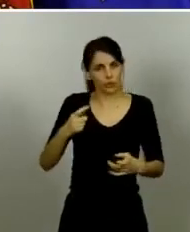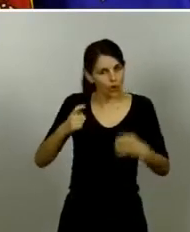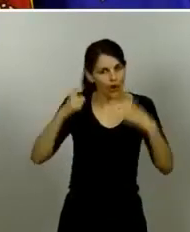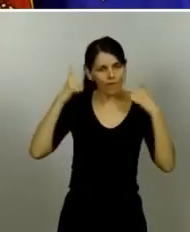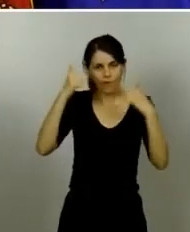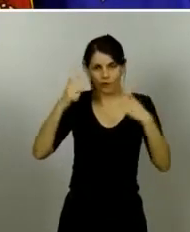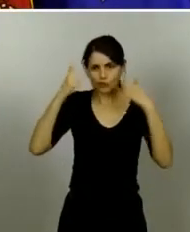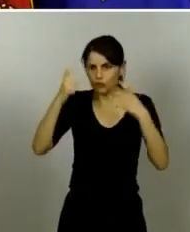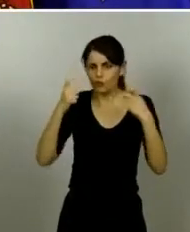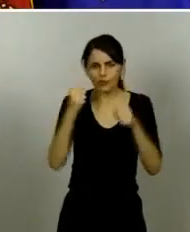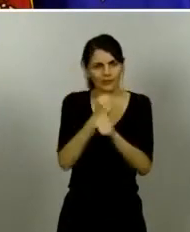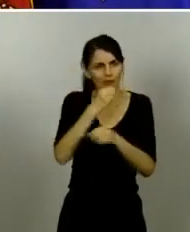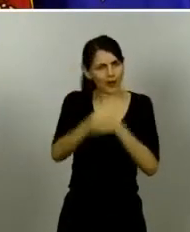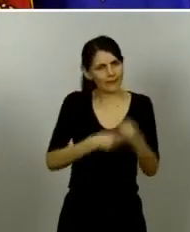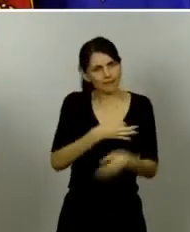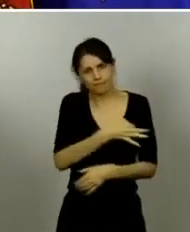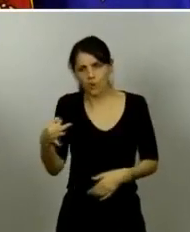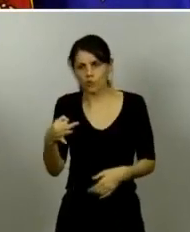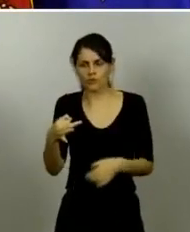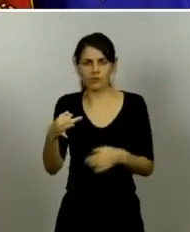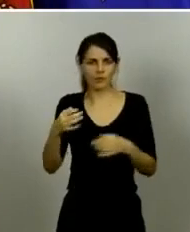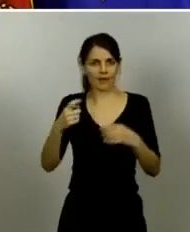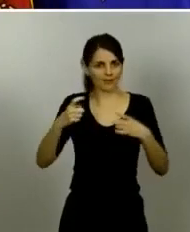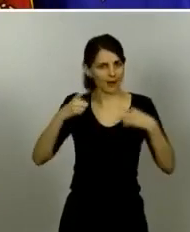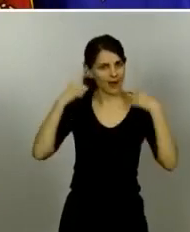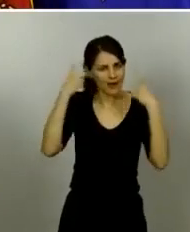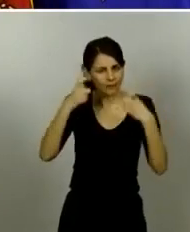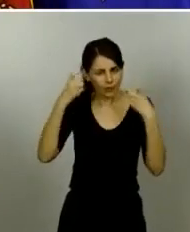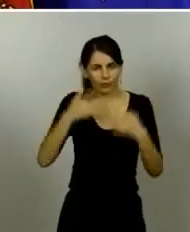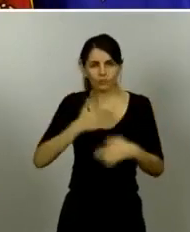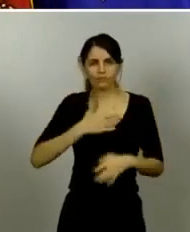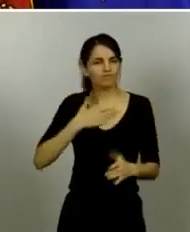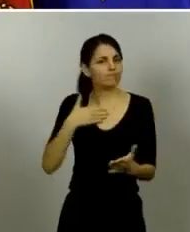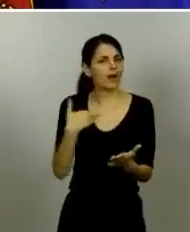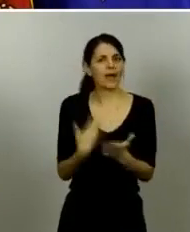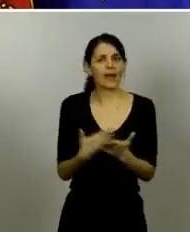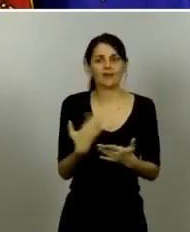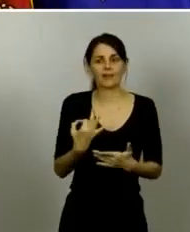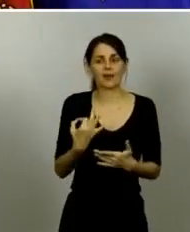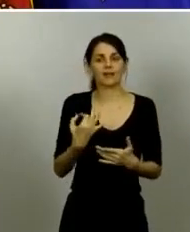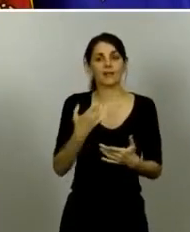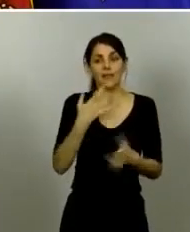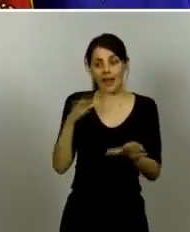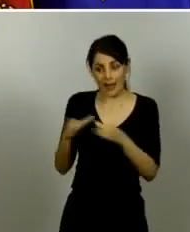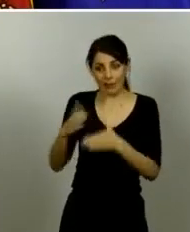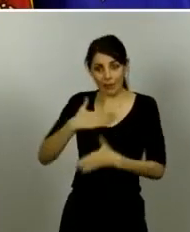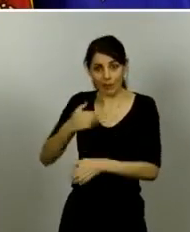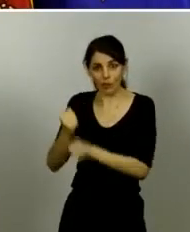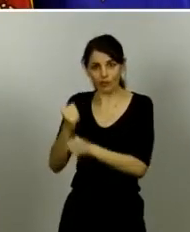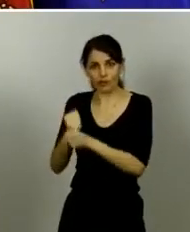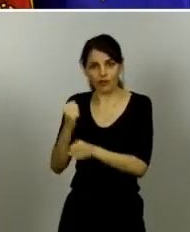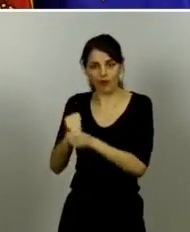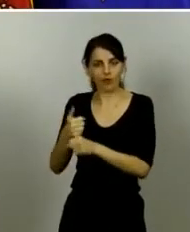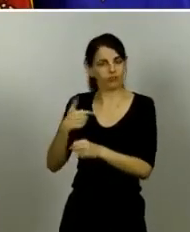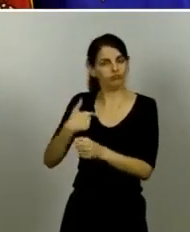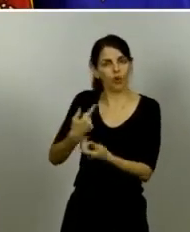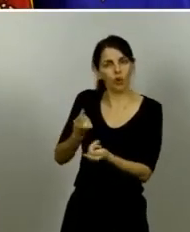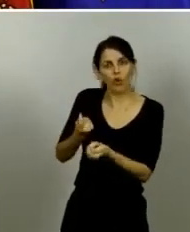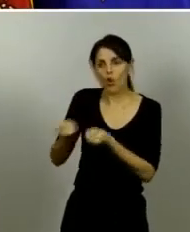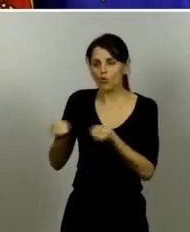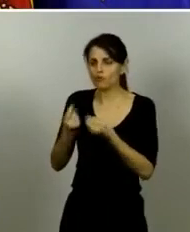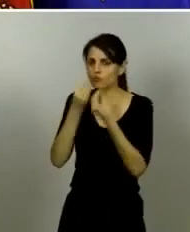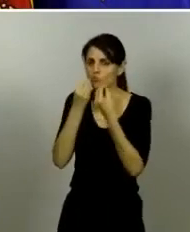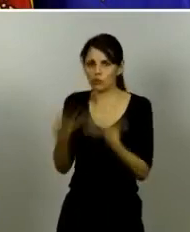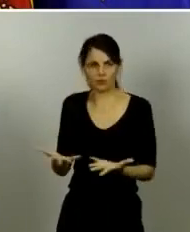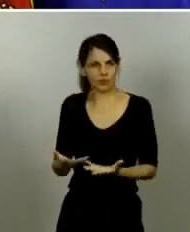pueda voy a hacer un esfuerzo por garantizar que los equipos que dependan de mí estén lo mejor dirigidos que yo sepa y